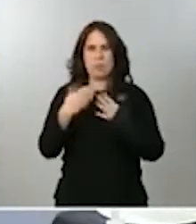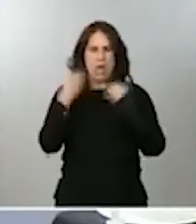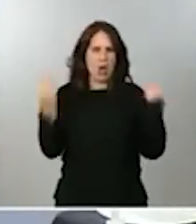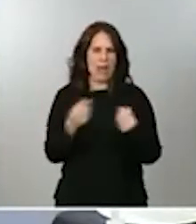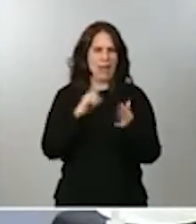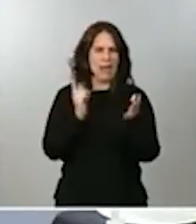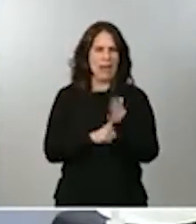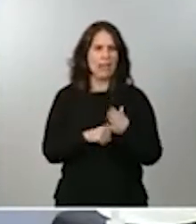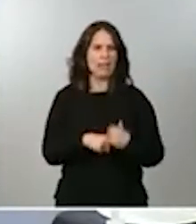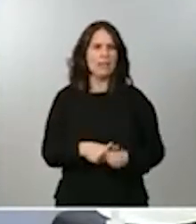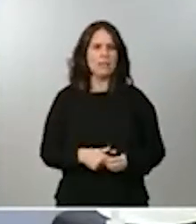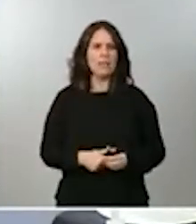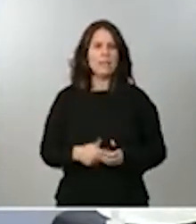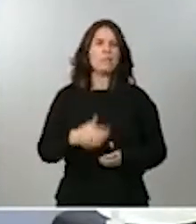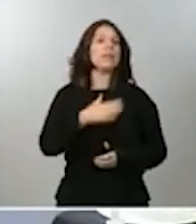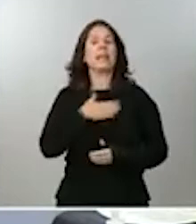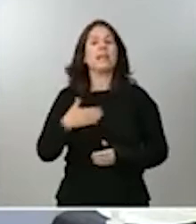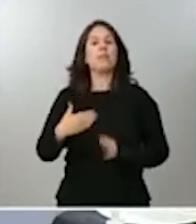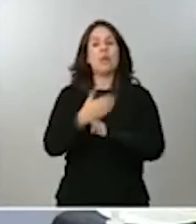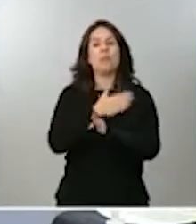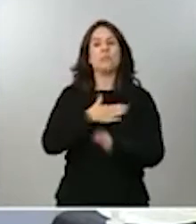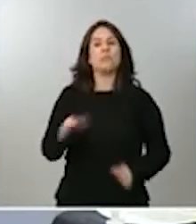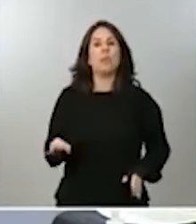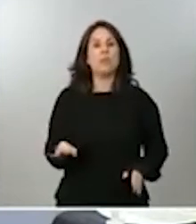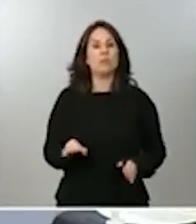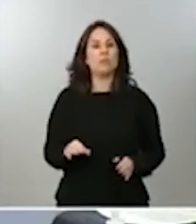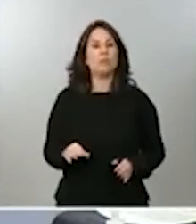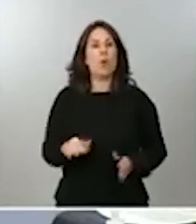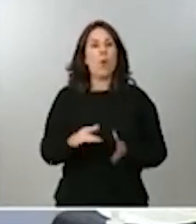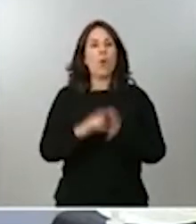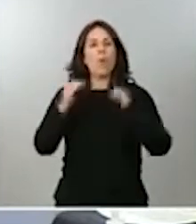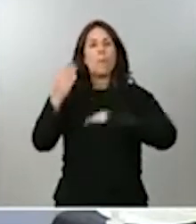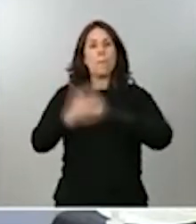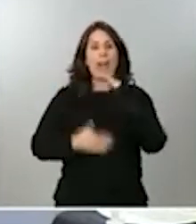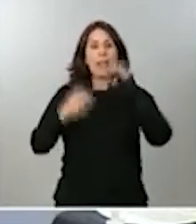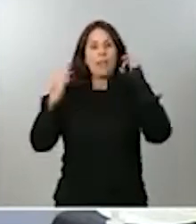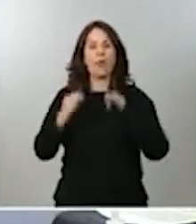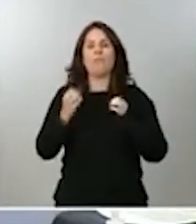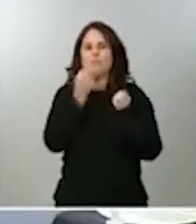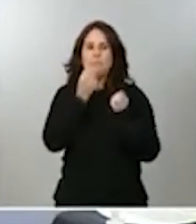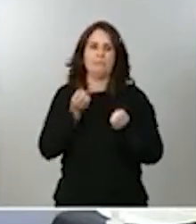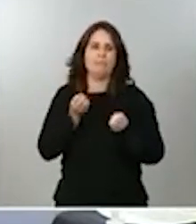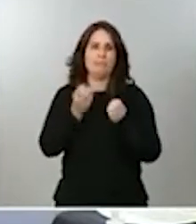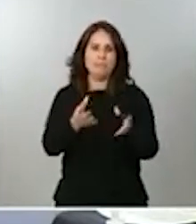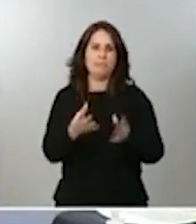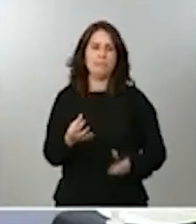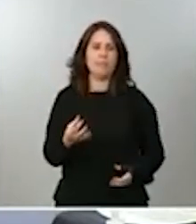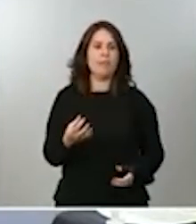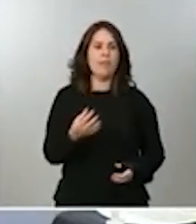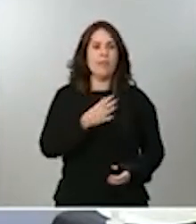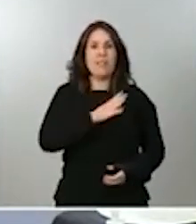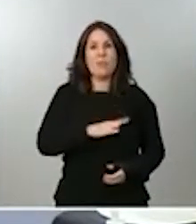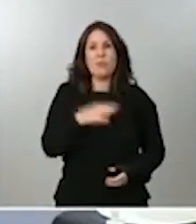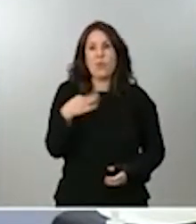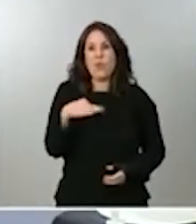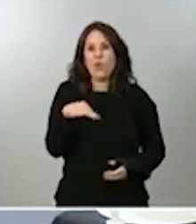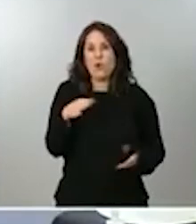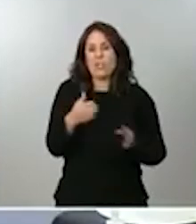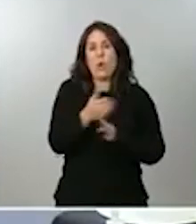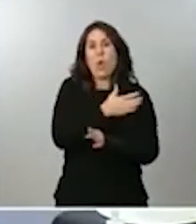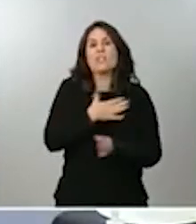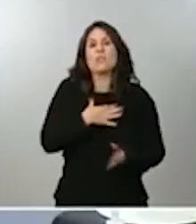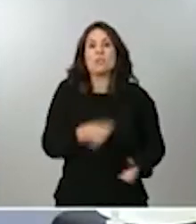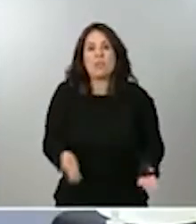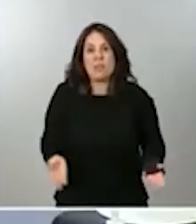Queremos que sea lo antes posible pero cuando tengamos algún plazo se lo haremos saber. El plazo que le puedo decir por ahora es ese, lo antes posible cumpliendo lógicamente